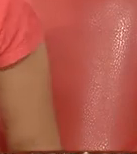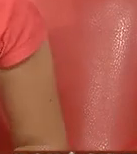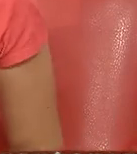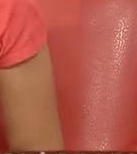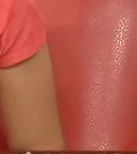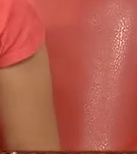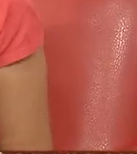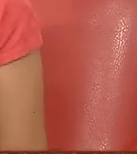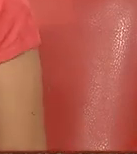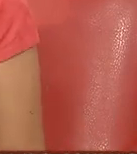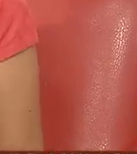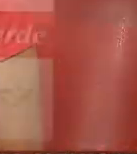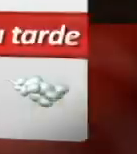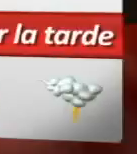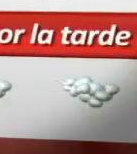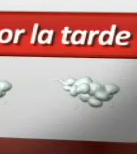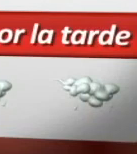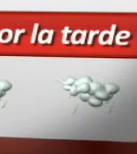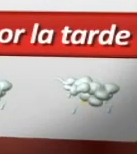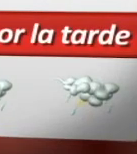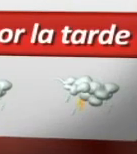un breve